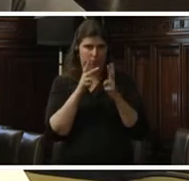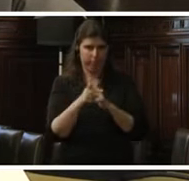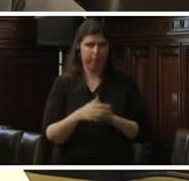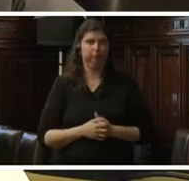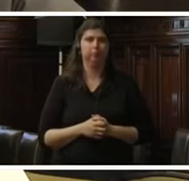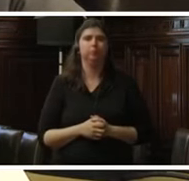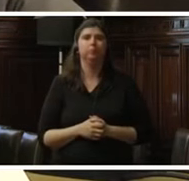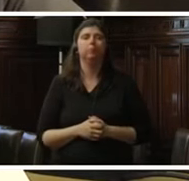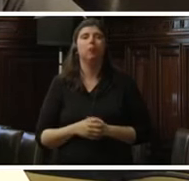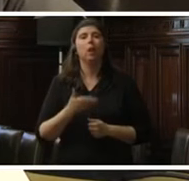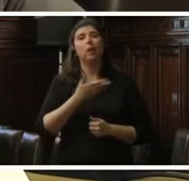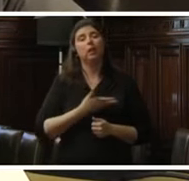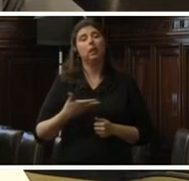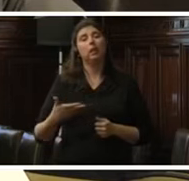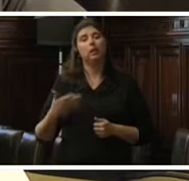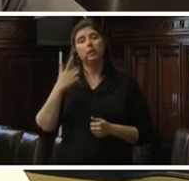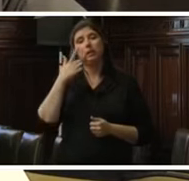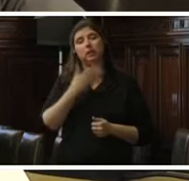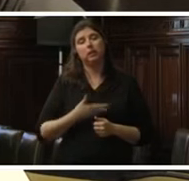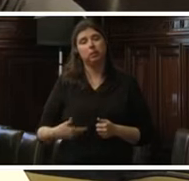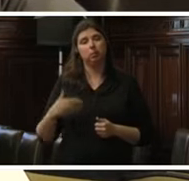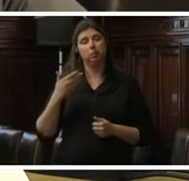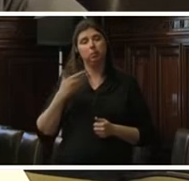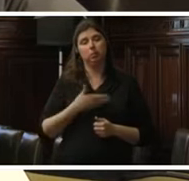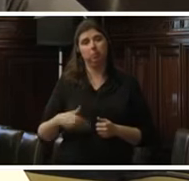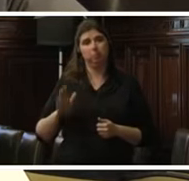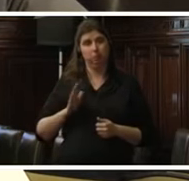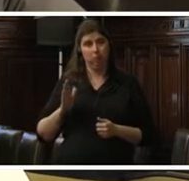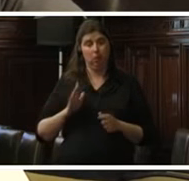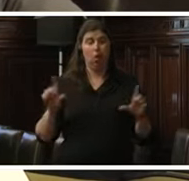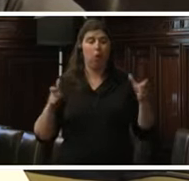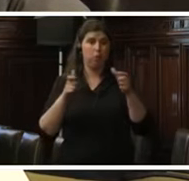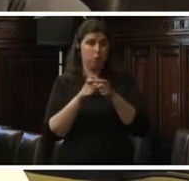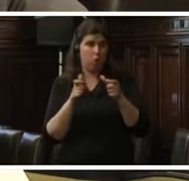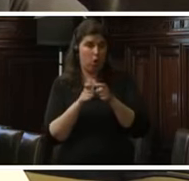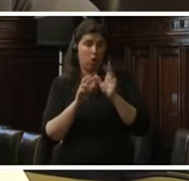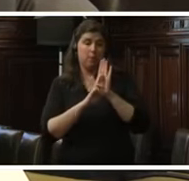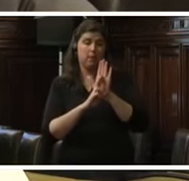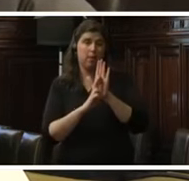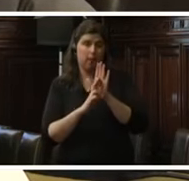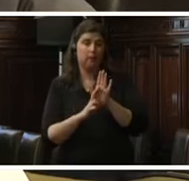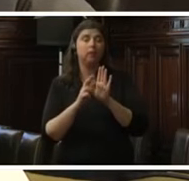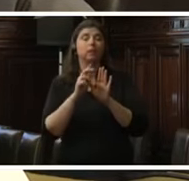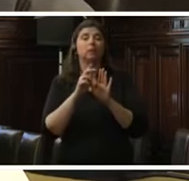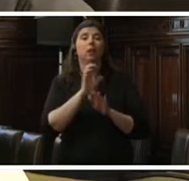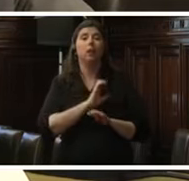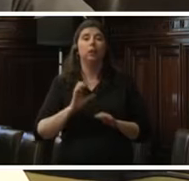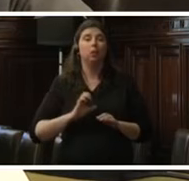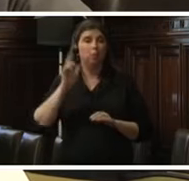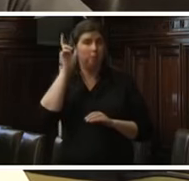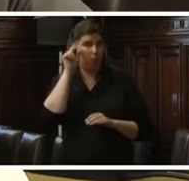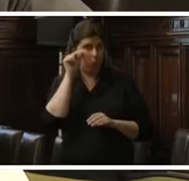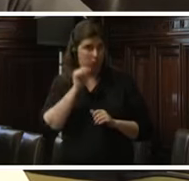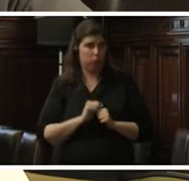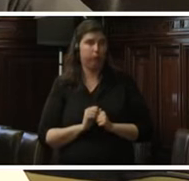Señora Presidenta de la Comisión, señores comisionados, representantes del Estado peruano, queridos colegas,